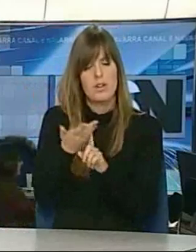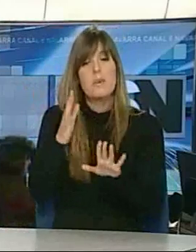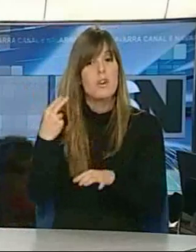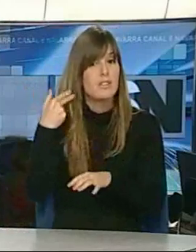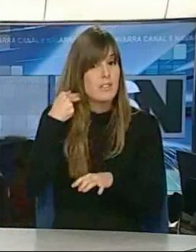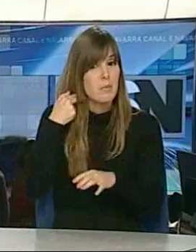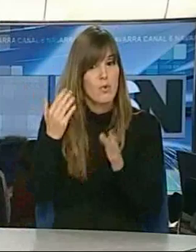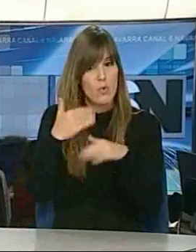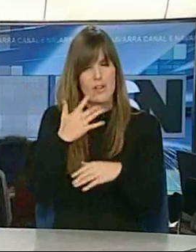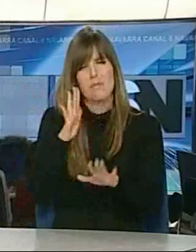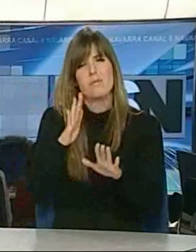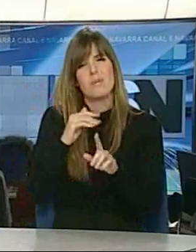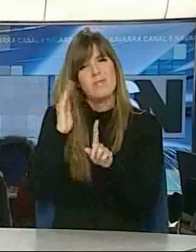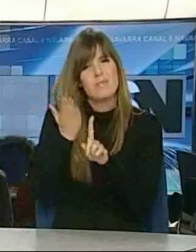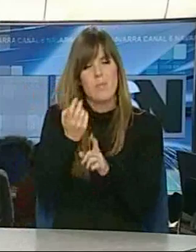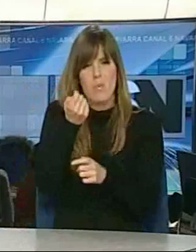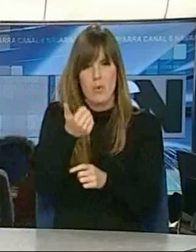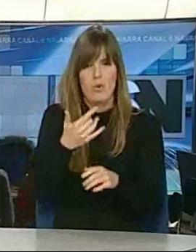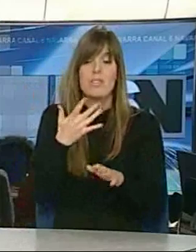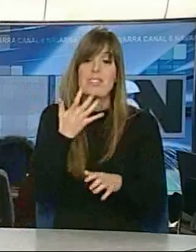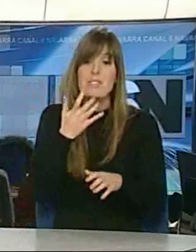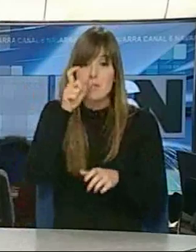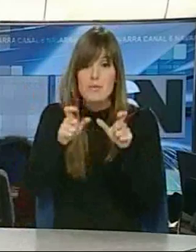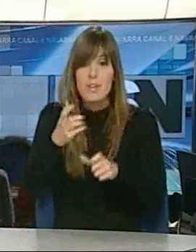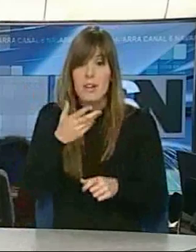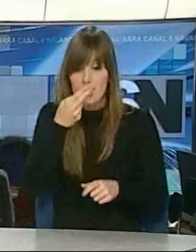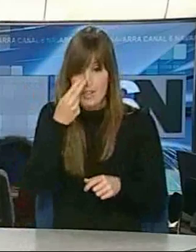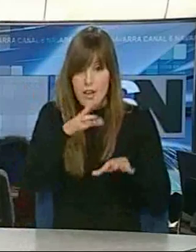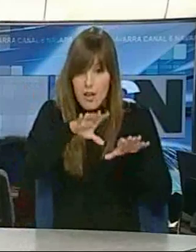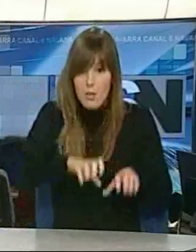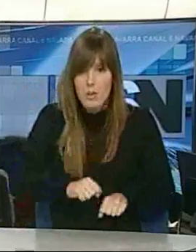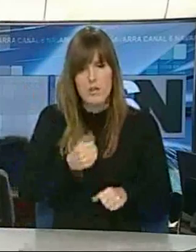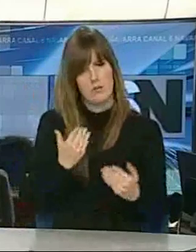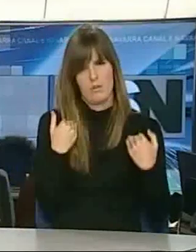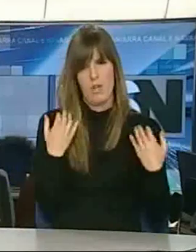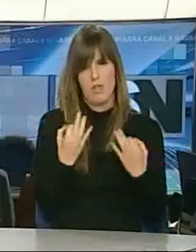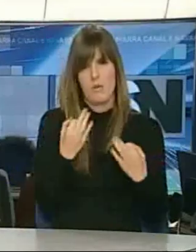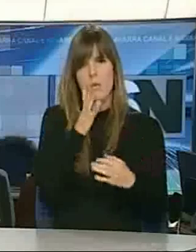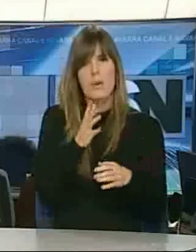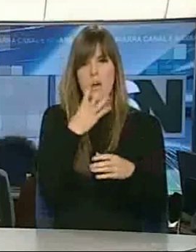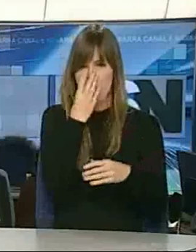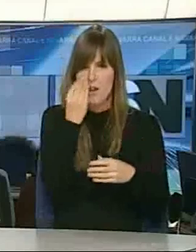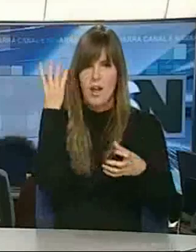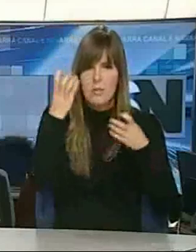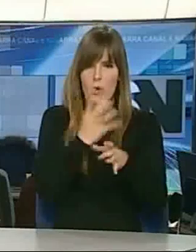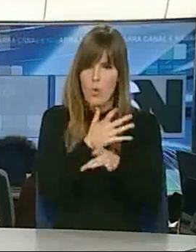apenas se persigue. Recuerdan que la adopción conlleva una responsabilidad y que un animal no es un juguete que se pueda usar y tirar.